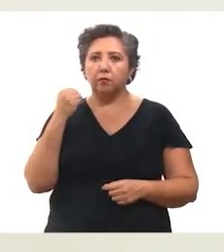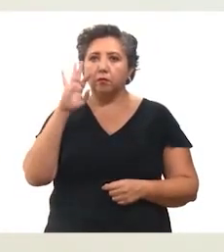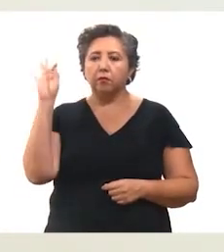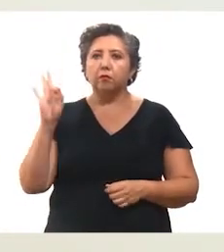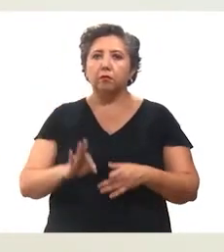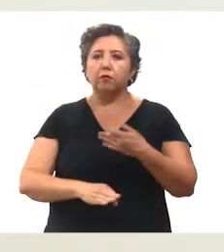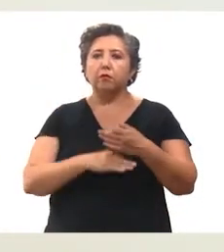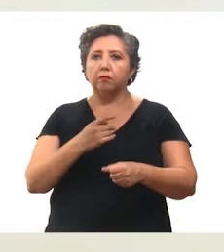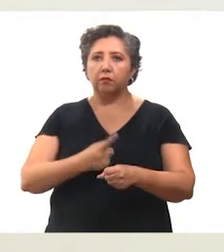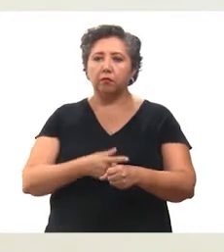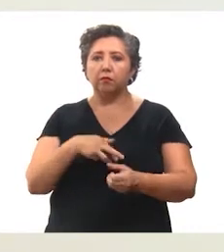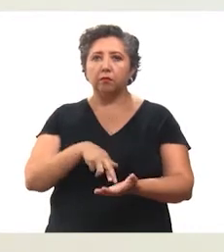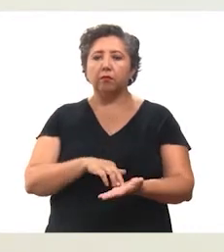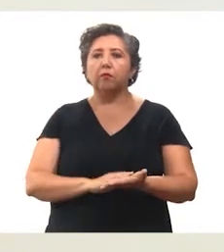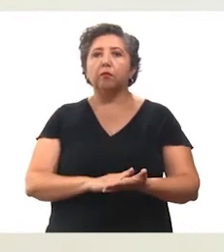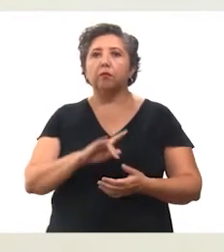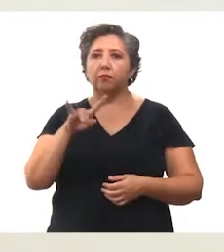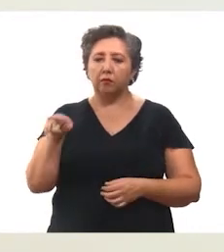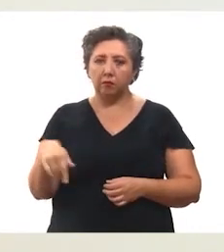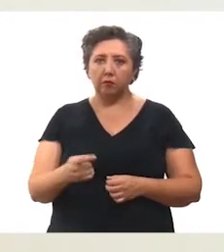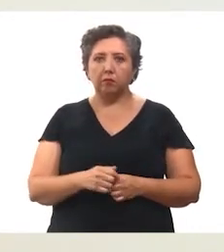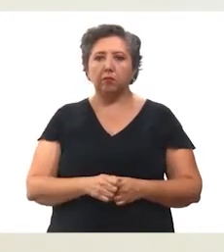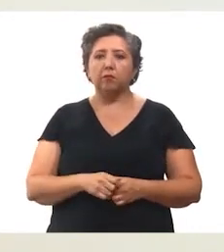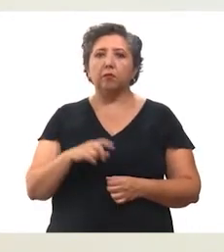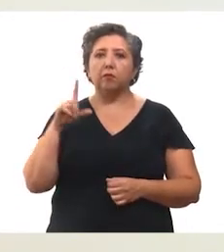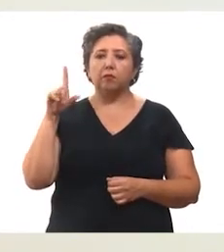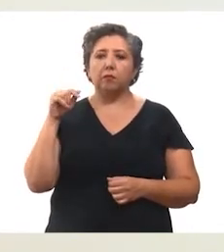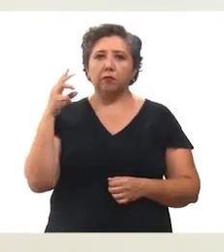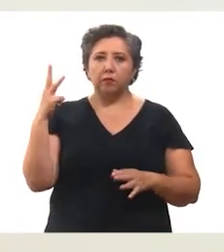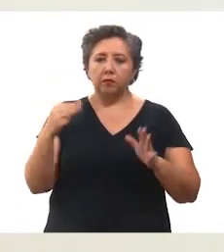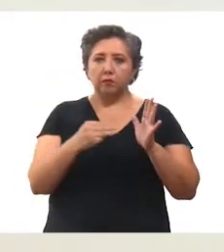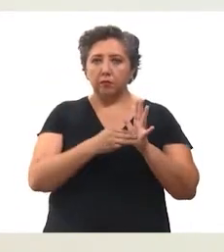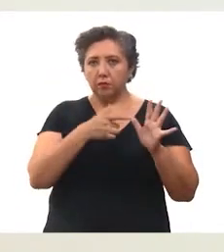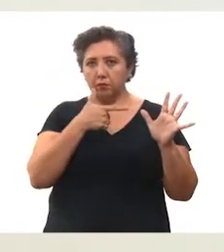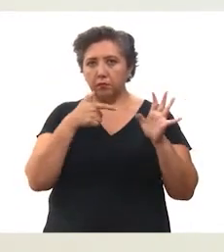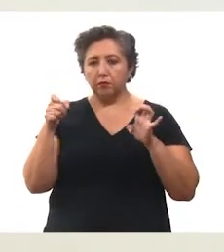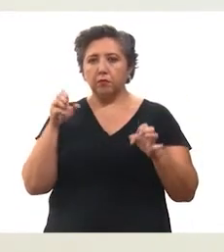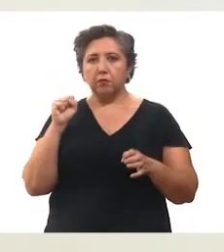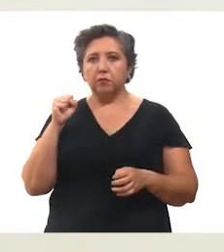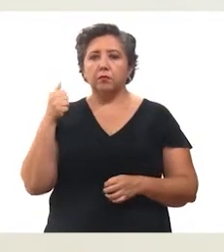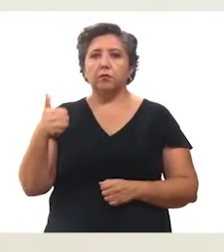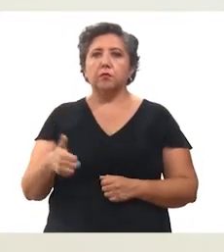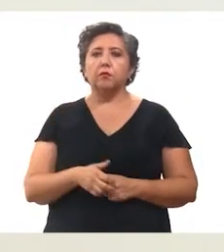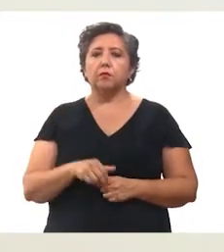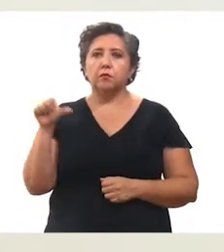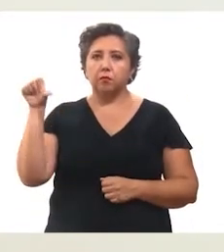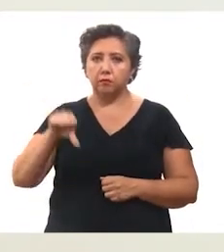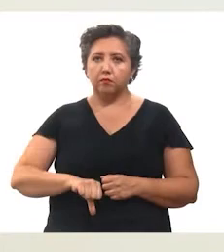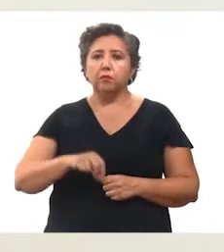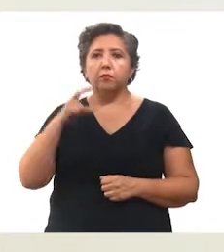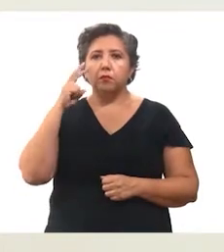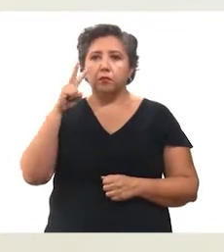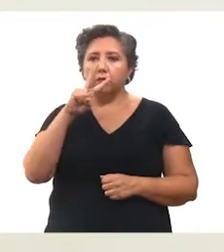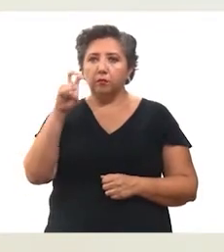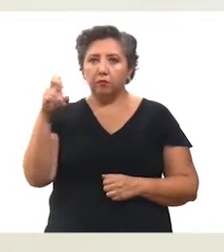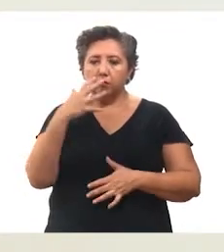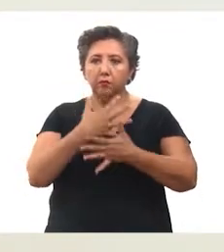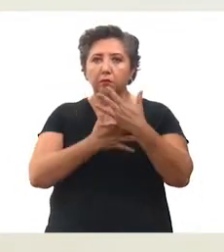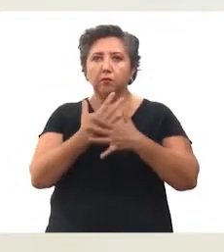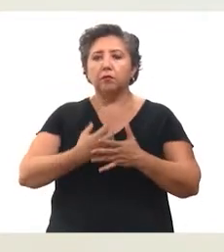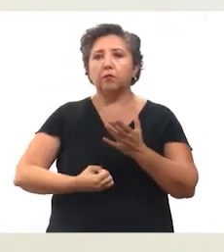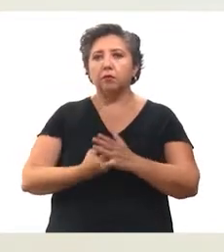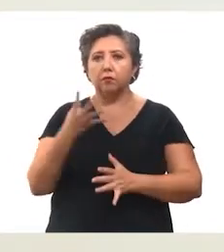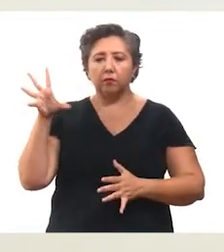% de total de contagios registrados, que es 73.766. Hoy se detectaron 215